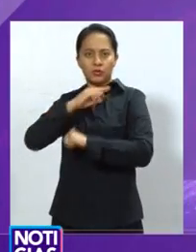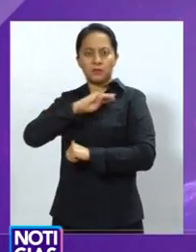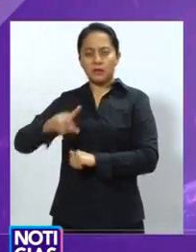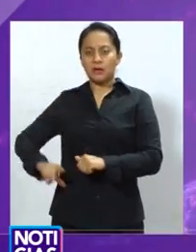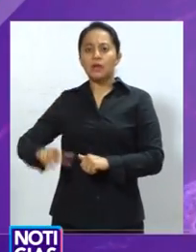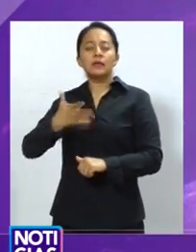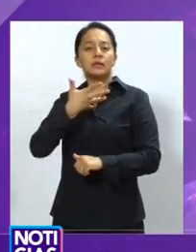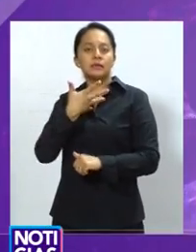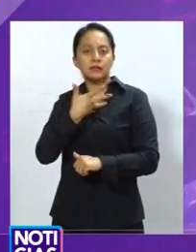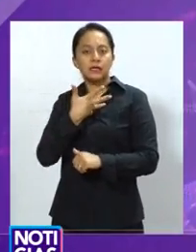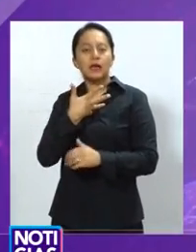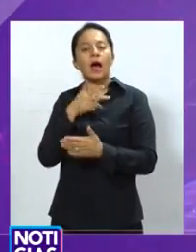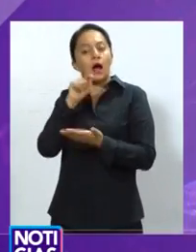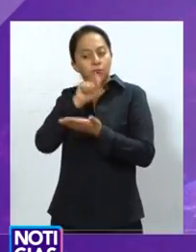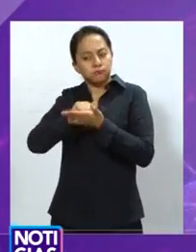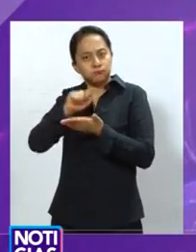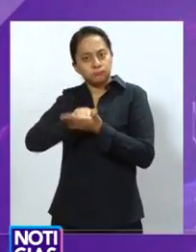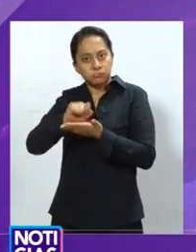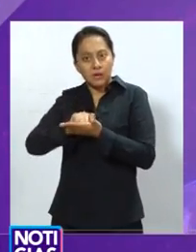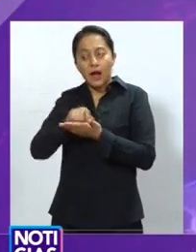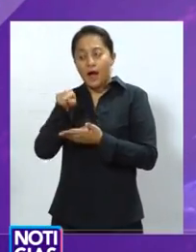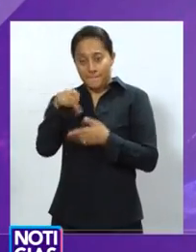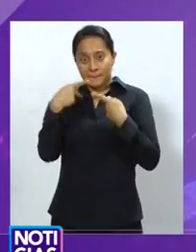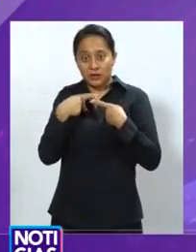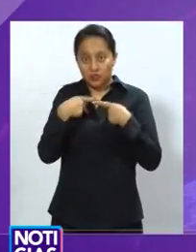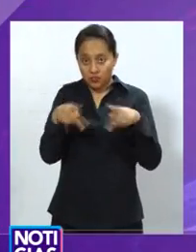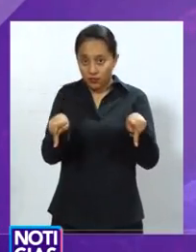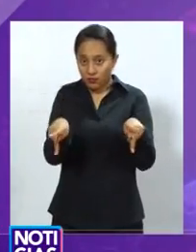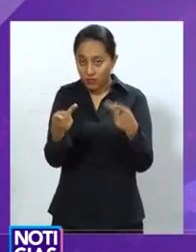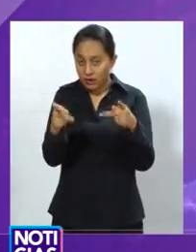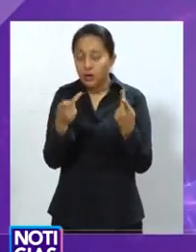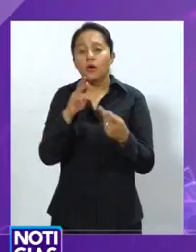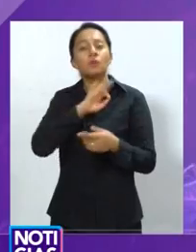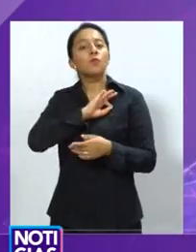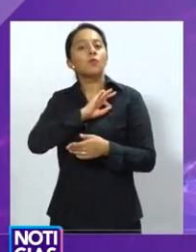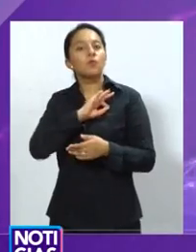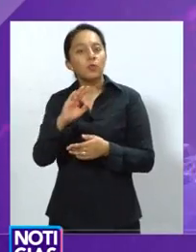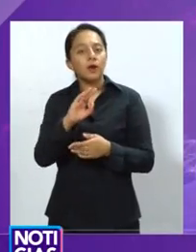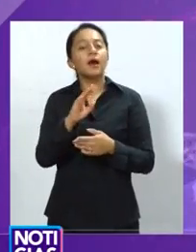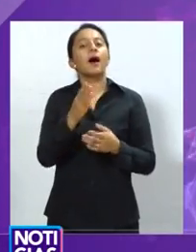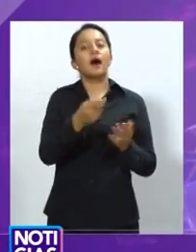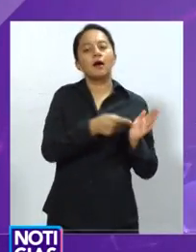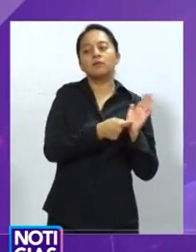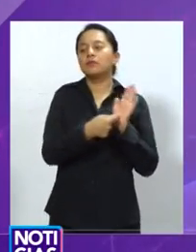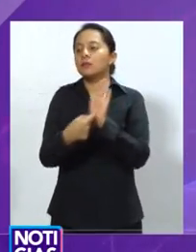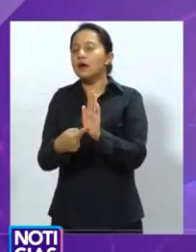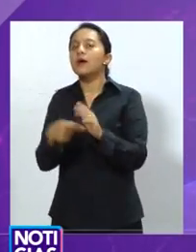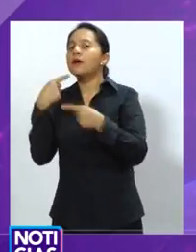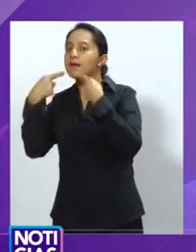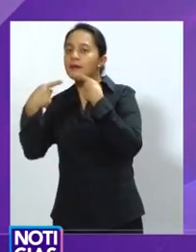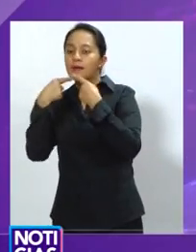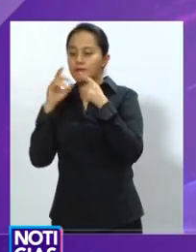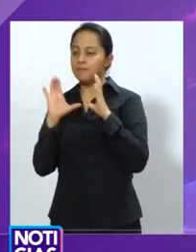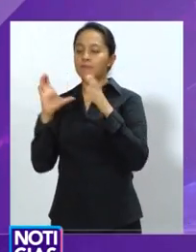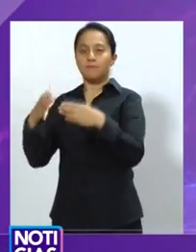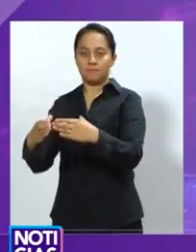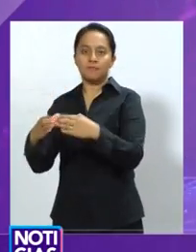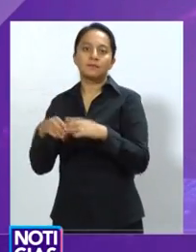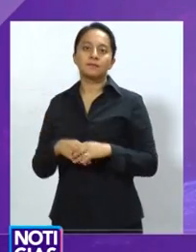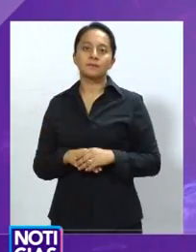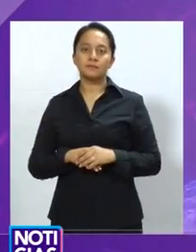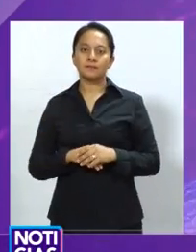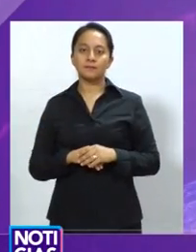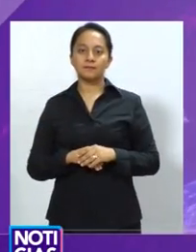a los foros de participación ciudadana. Con imágenes de David Feregrino, informo para Noticias RTQ, Heidi Wagner.